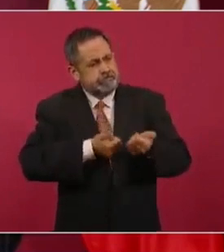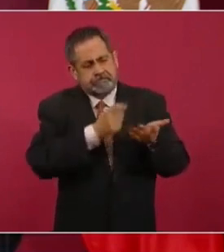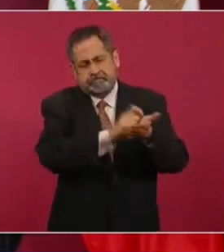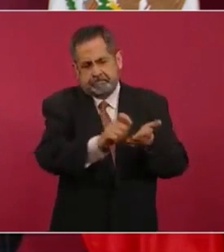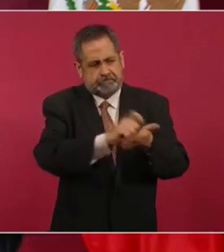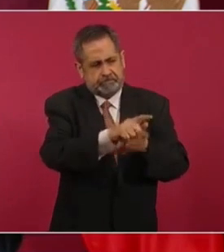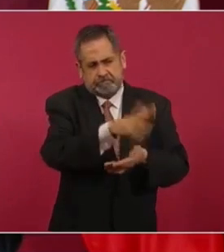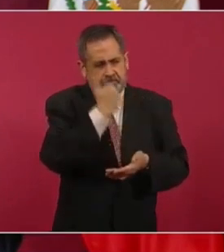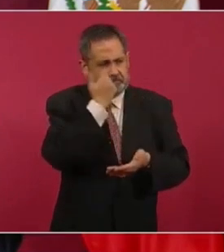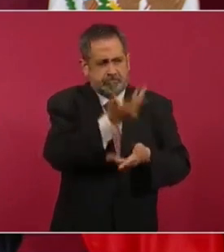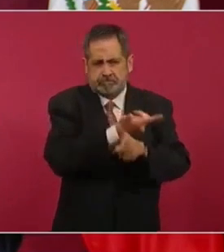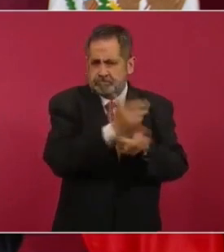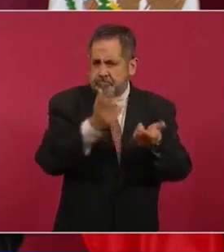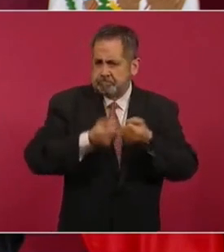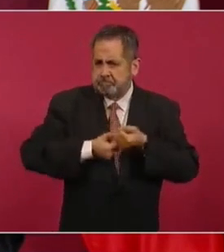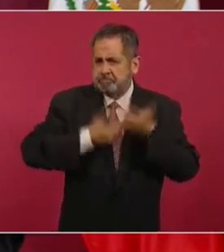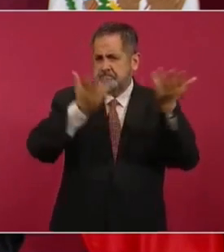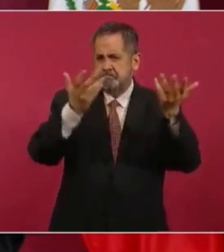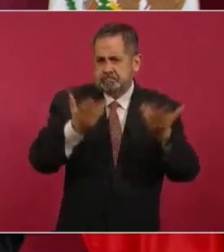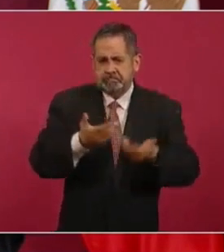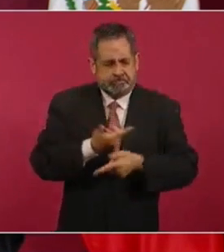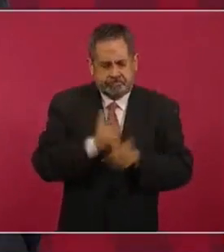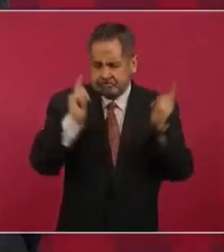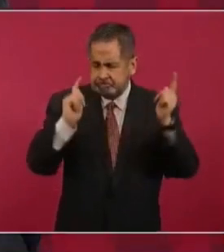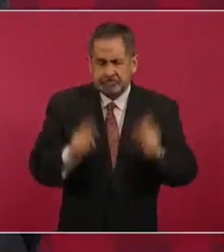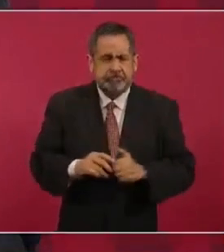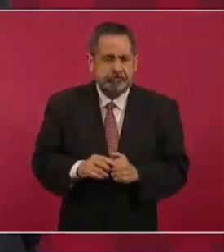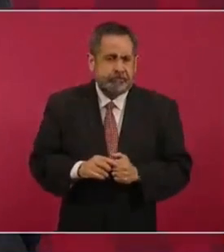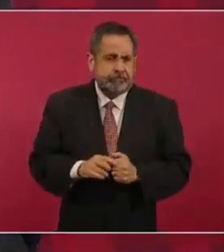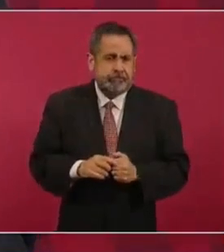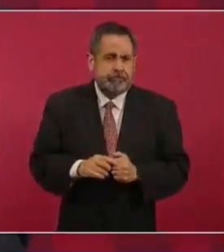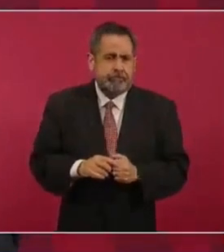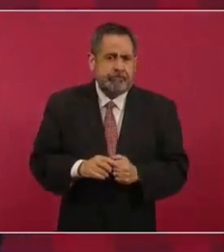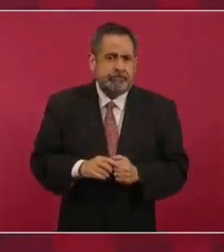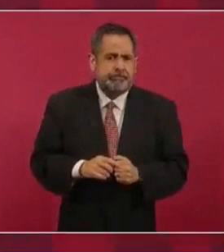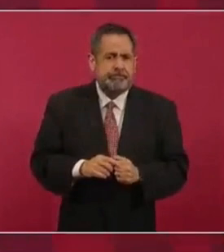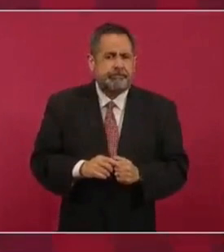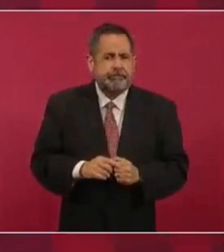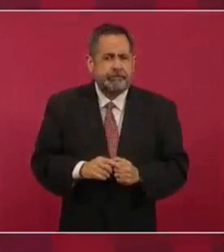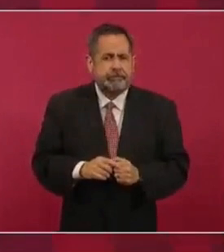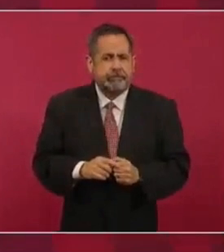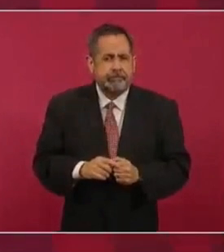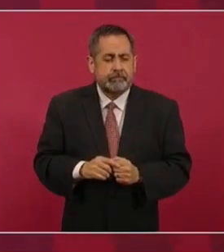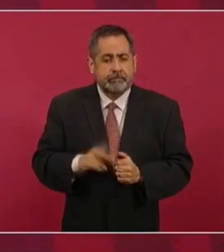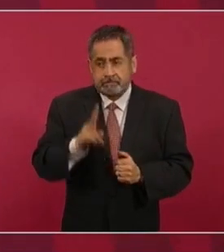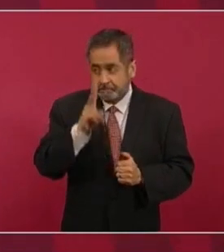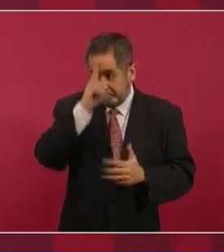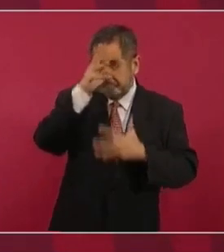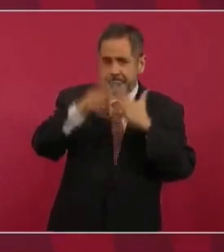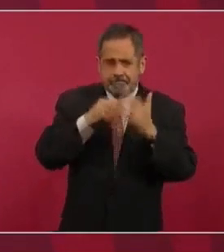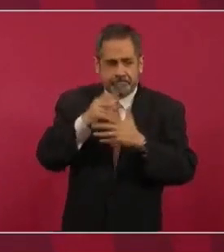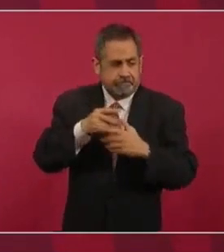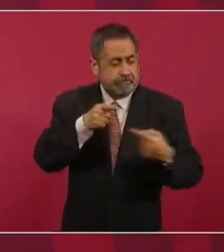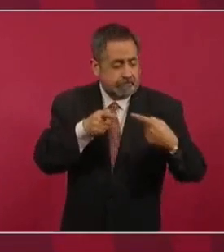no a la violencia,